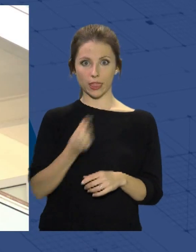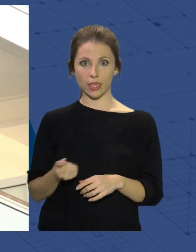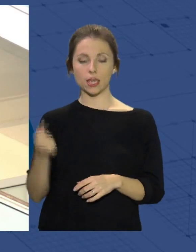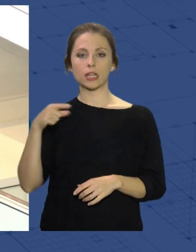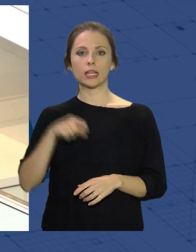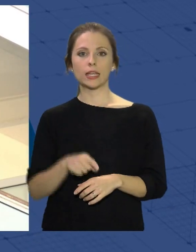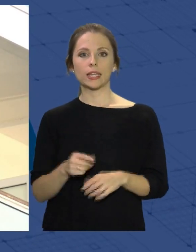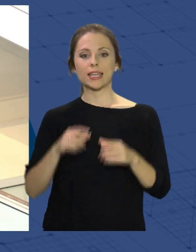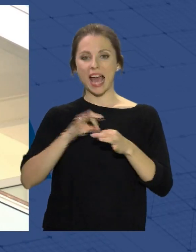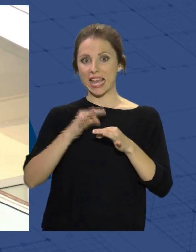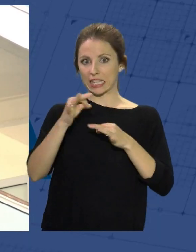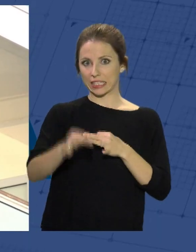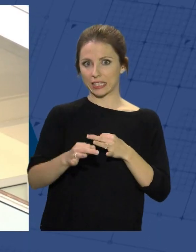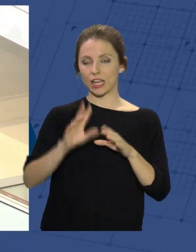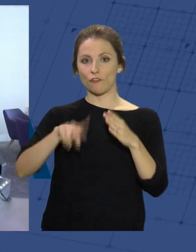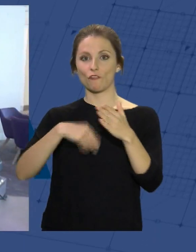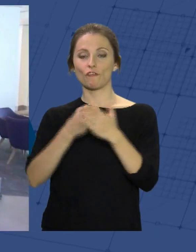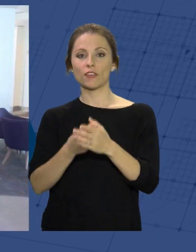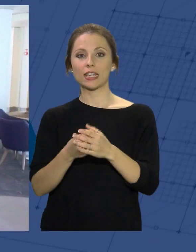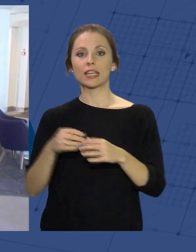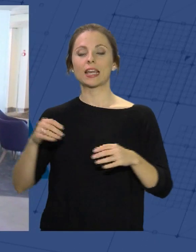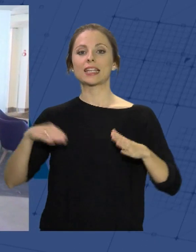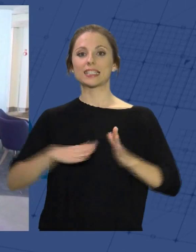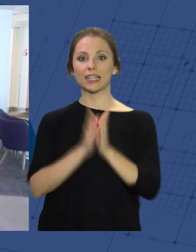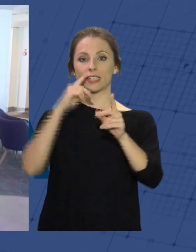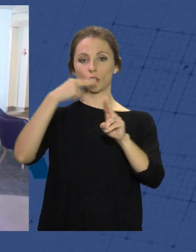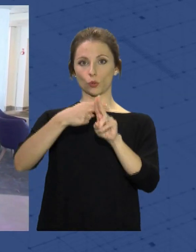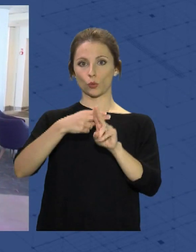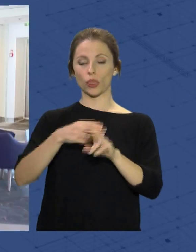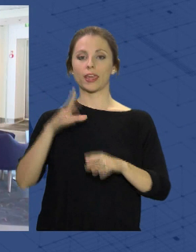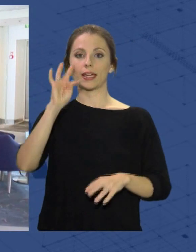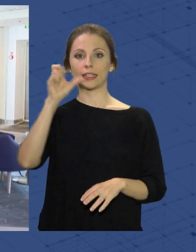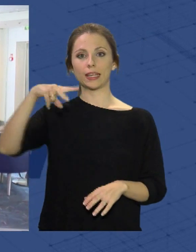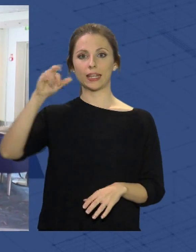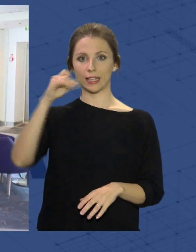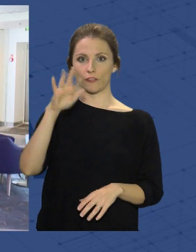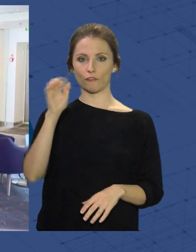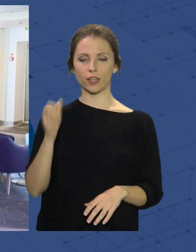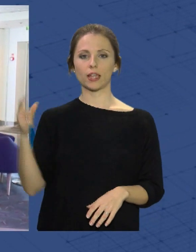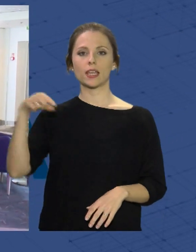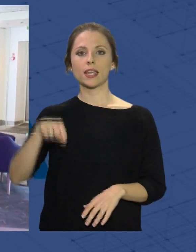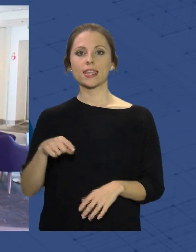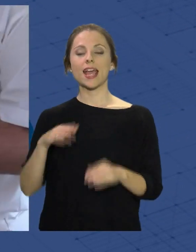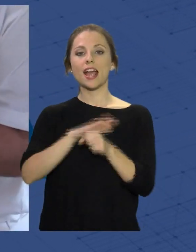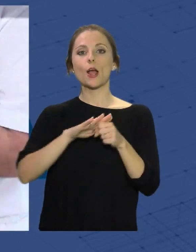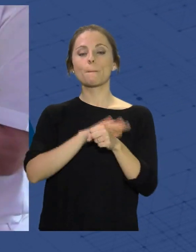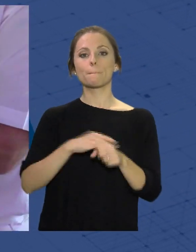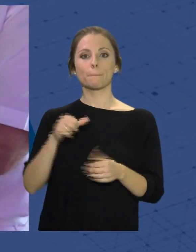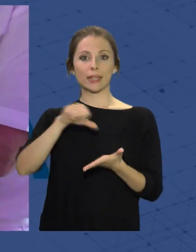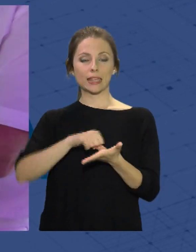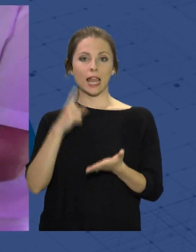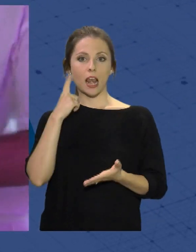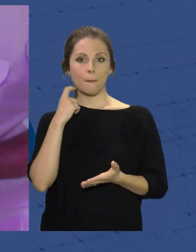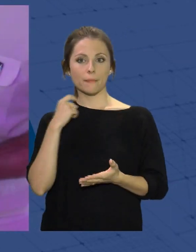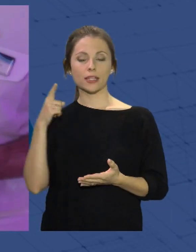y va a finalizar en Santa Cruz de Tenerife. Al tratarse de la primera parada de este crucero en la capital almeriense, la presidenta de la